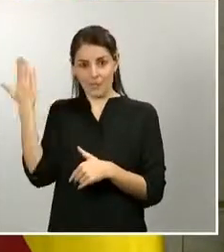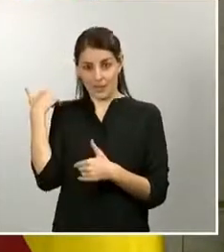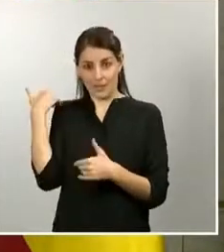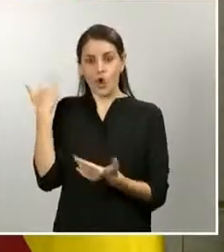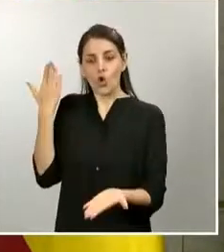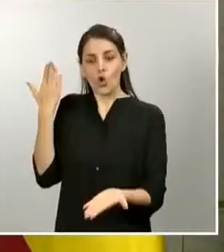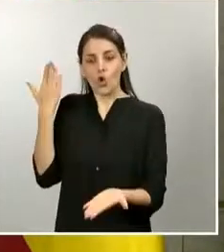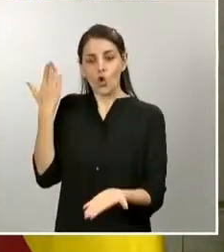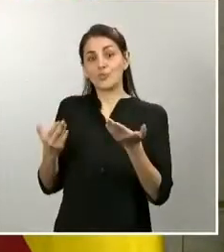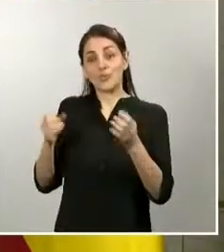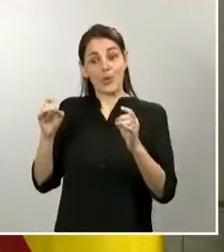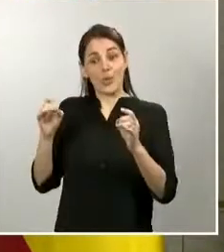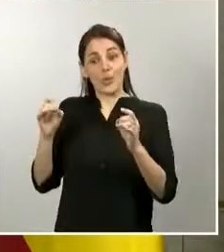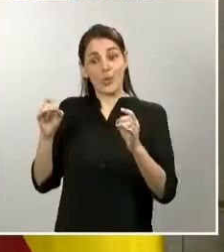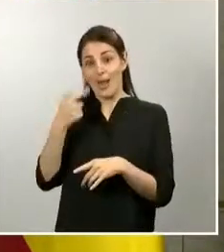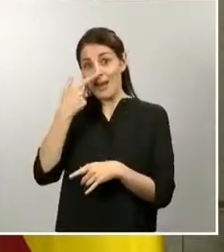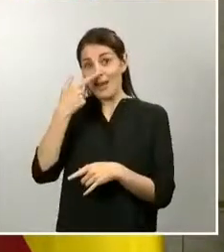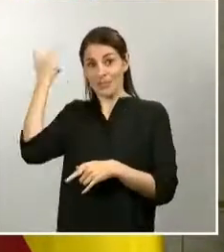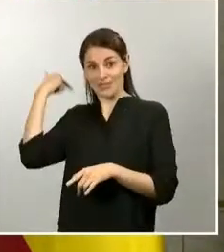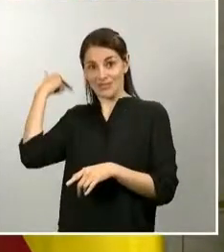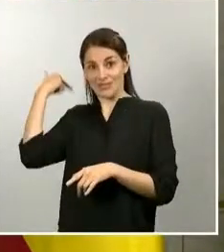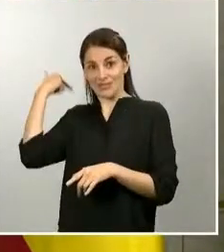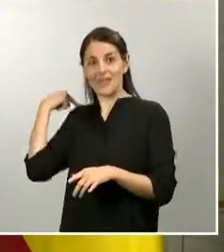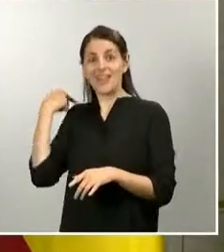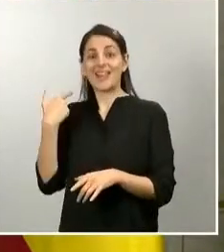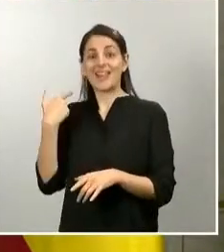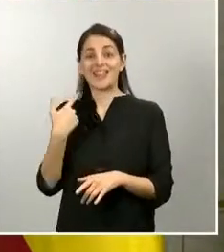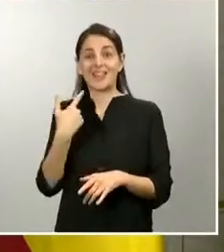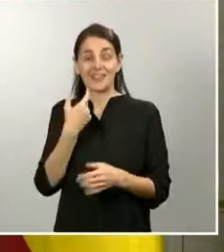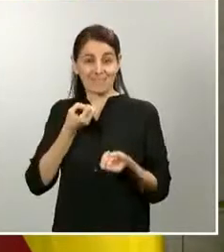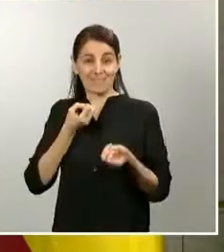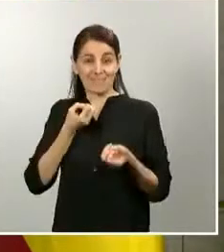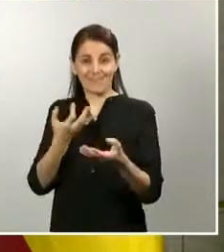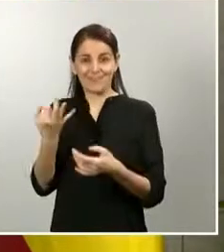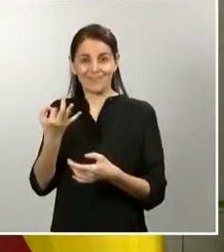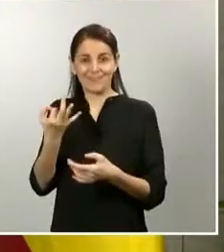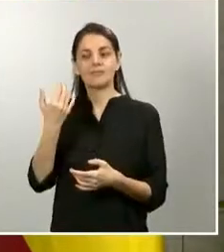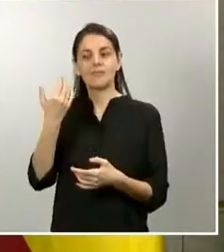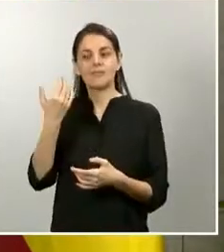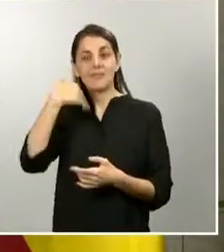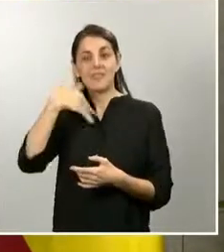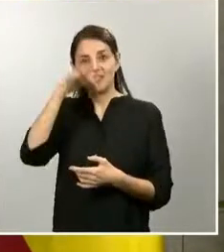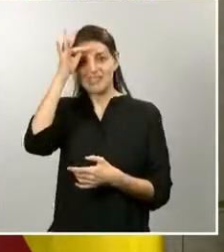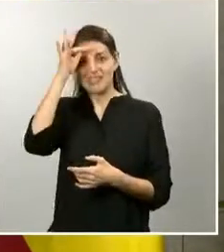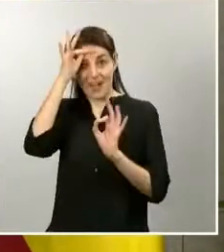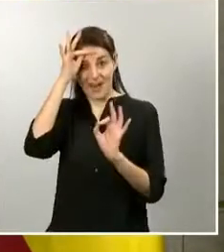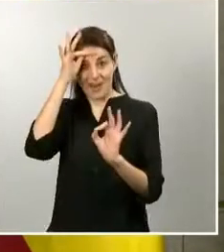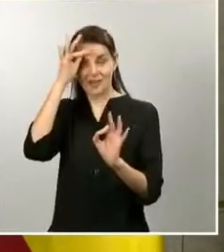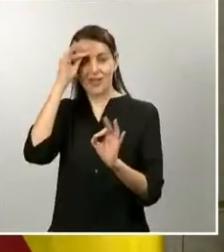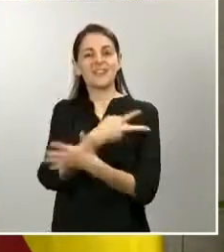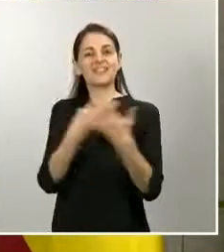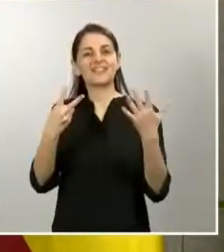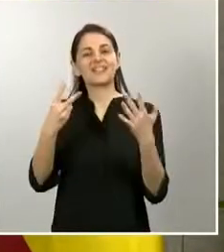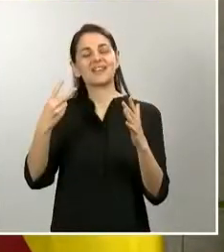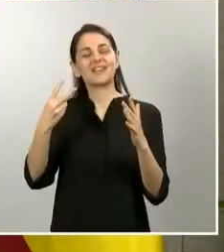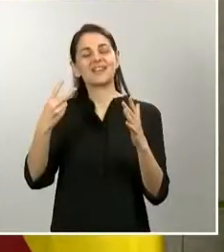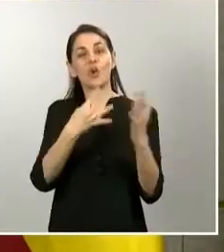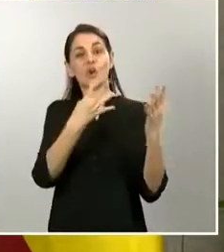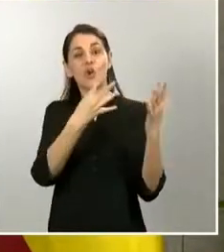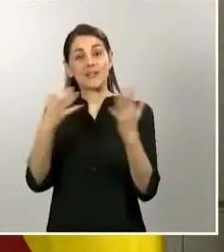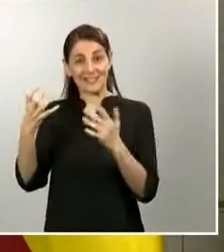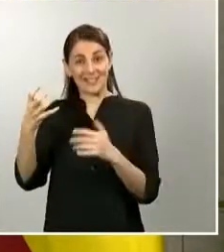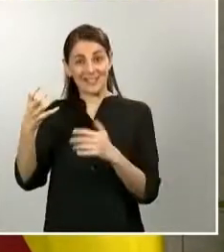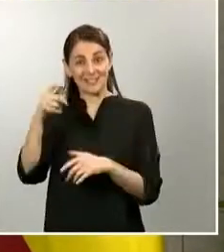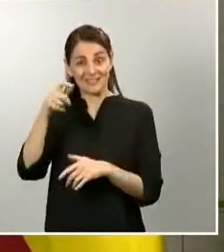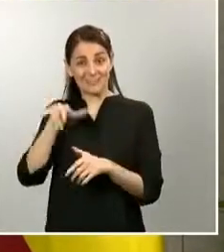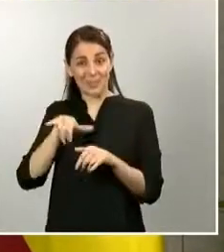podemos decir que el año pasado hubo en ese fin de semana 17.900 operaciones comerciales,